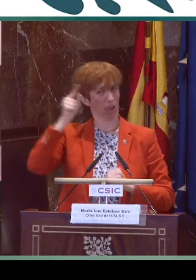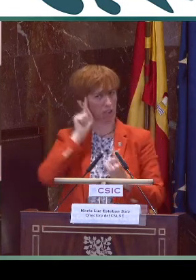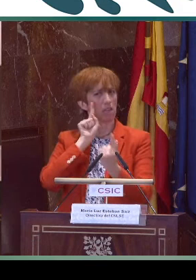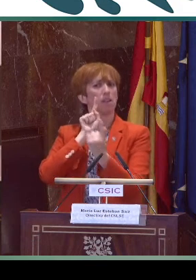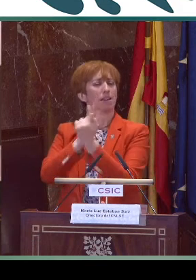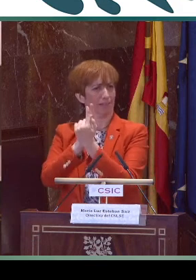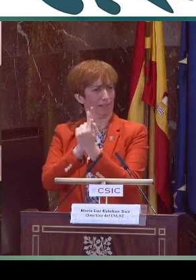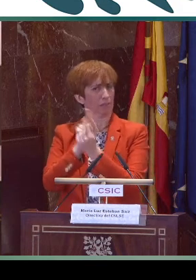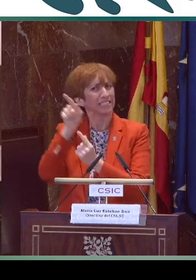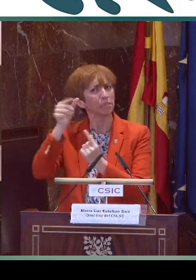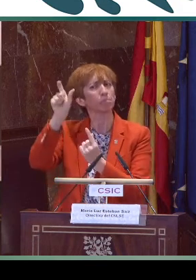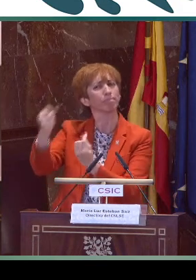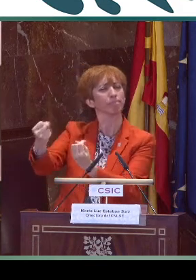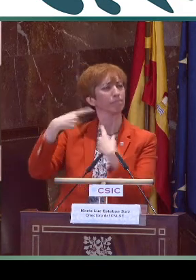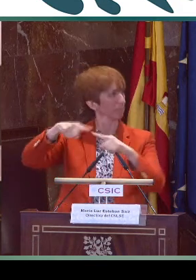llama Carmen Higal.